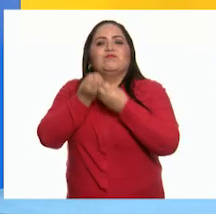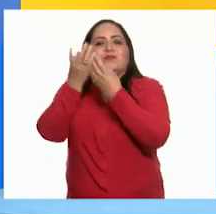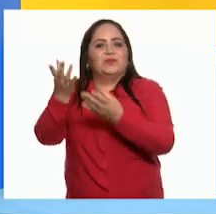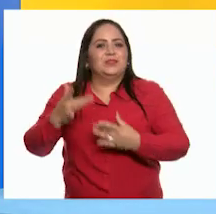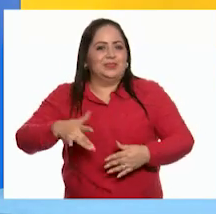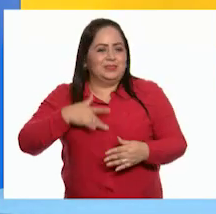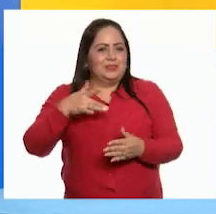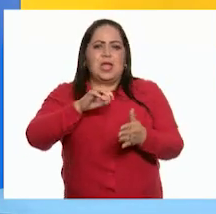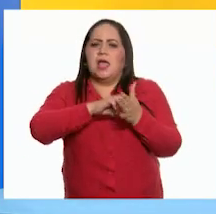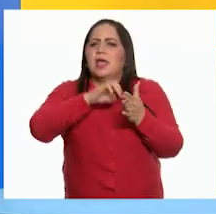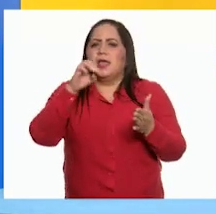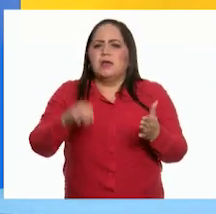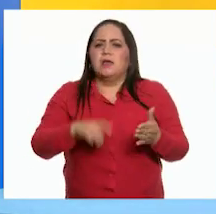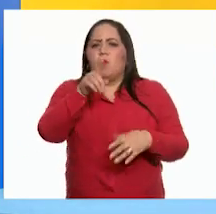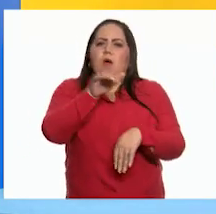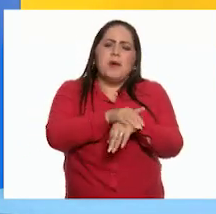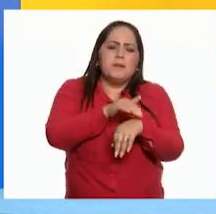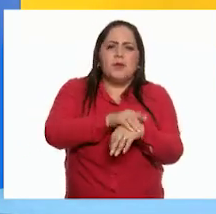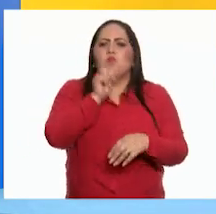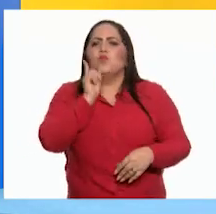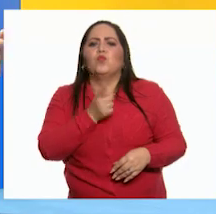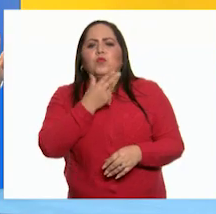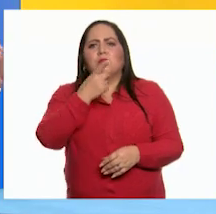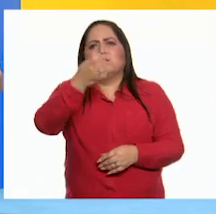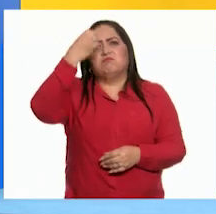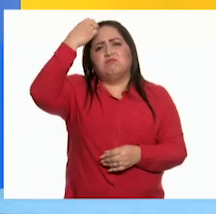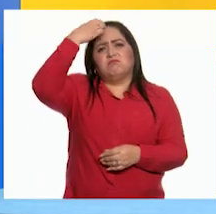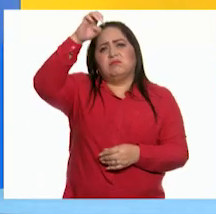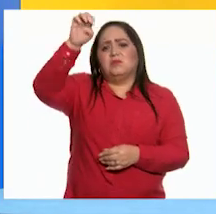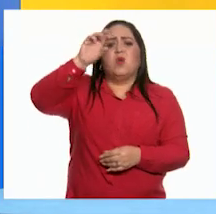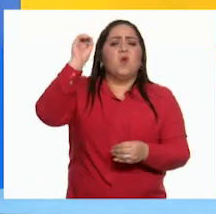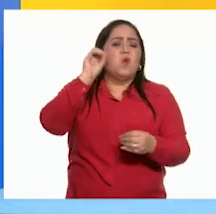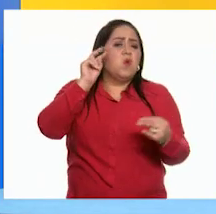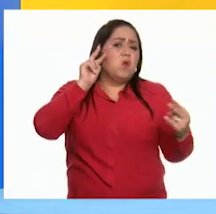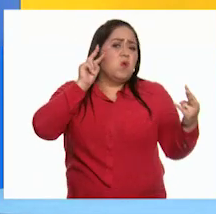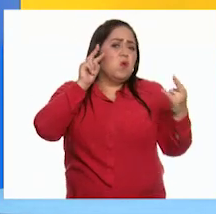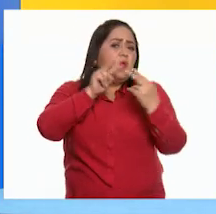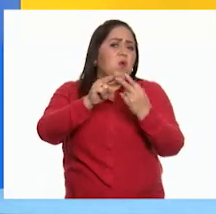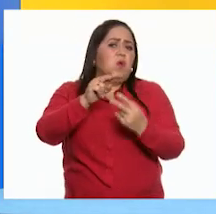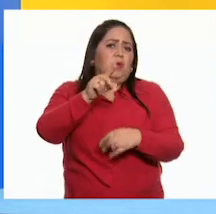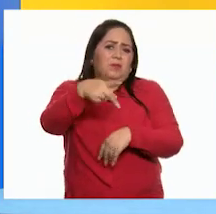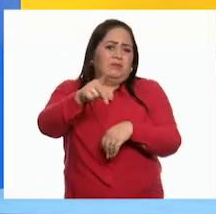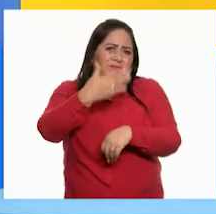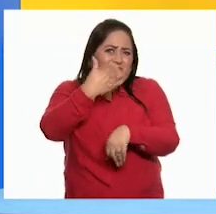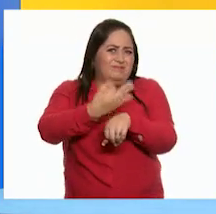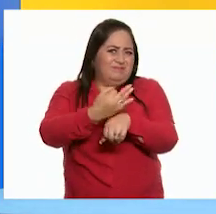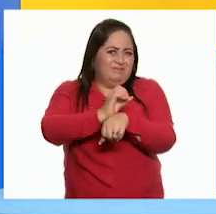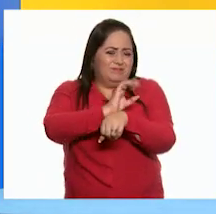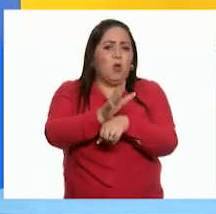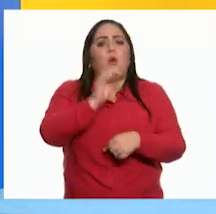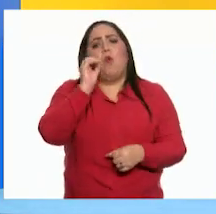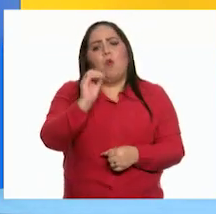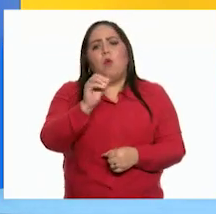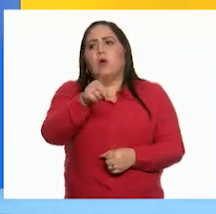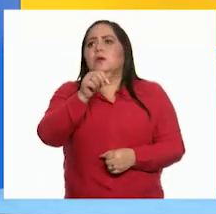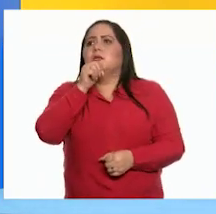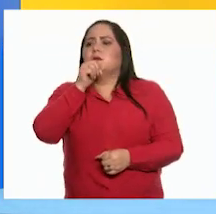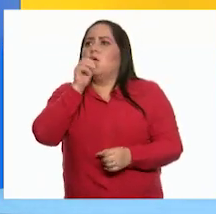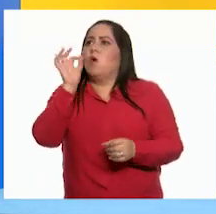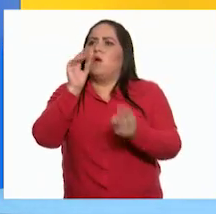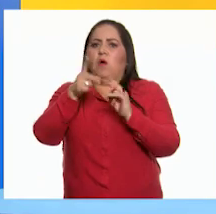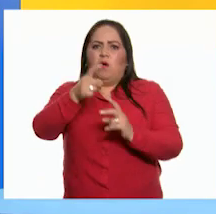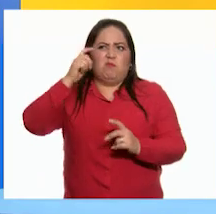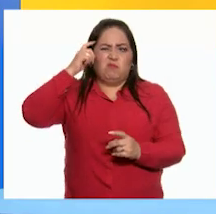Por ejemplo Algún amigo o amiga Que extrañas mucho Y que no has visto durante esta pandemia O alguien Con quien no hayas